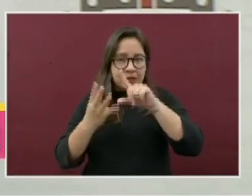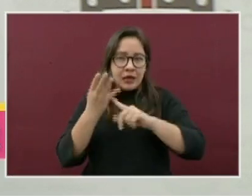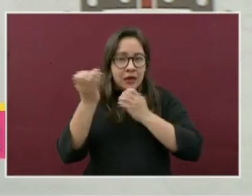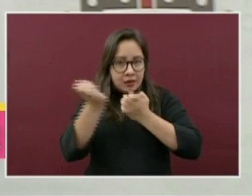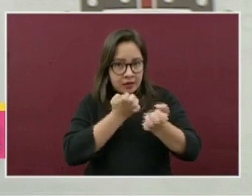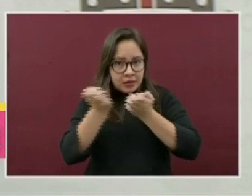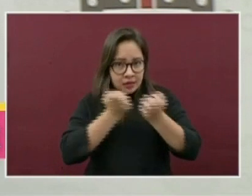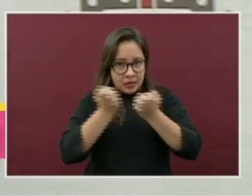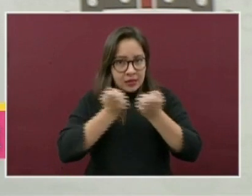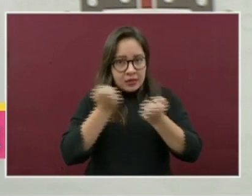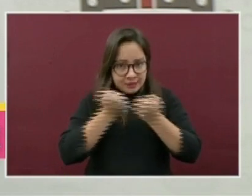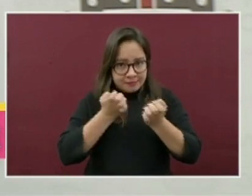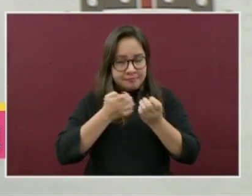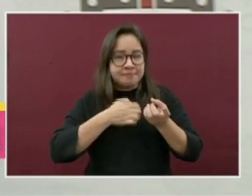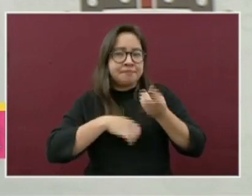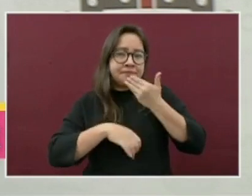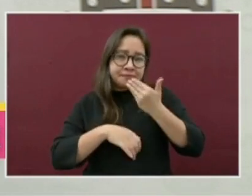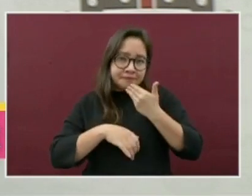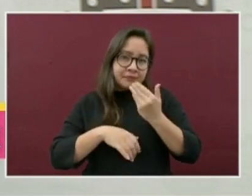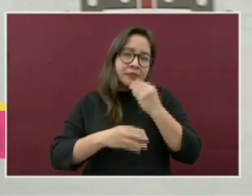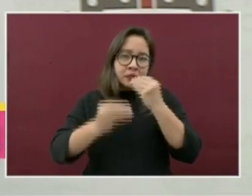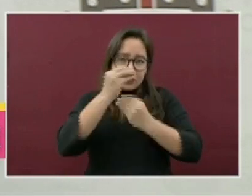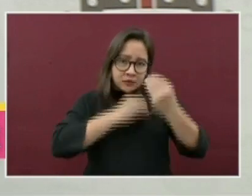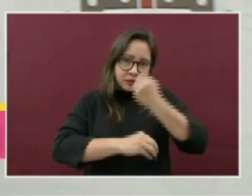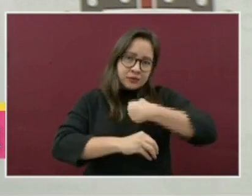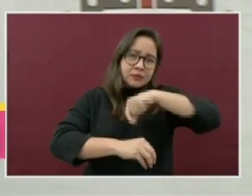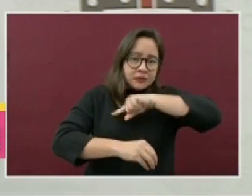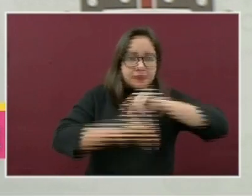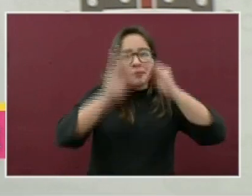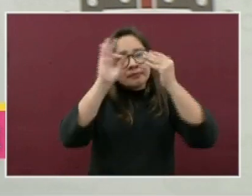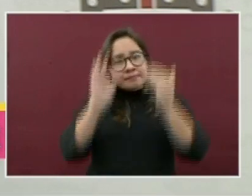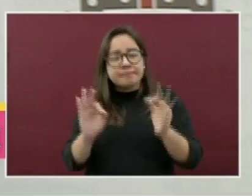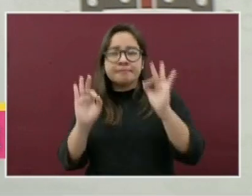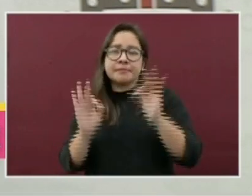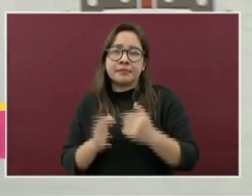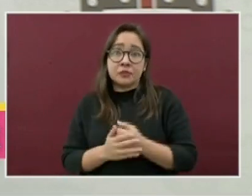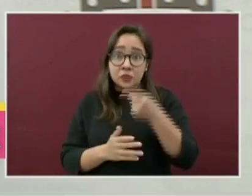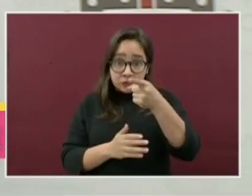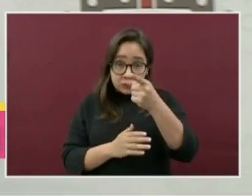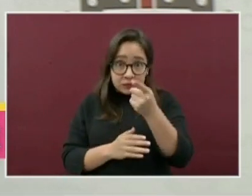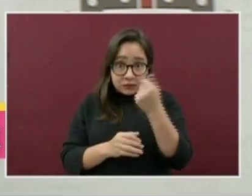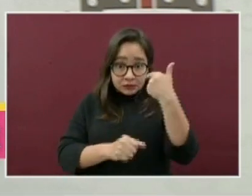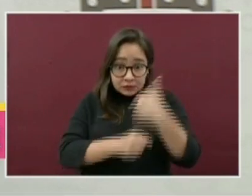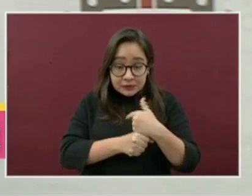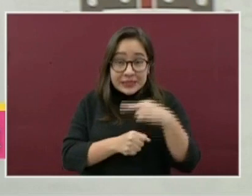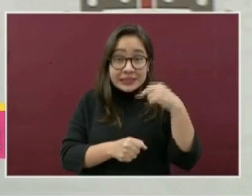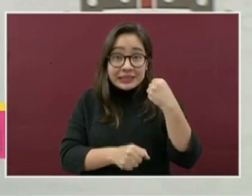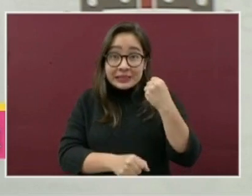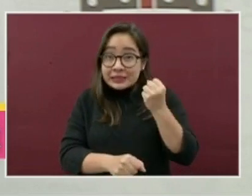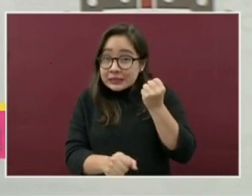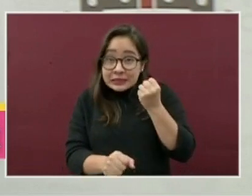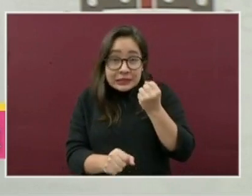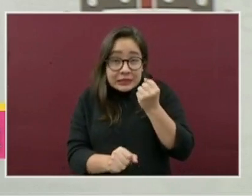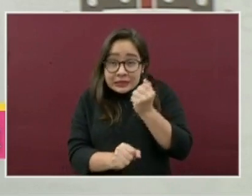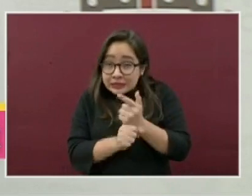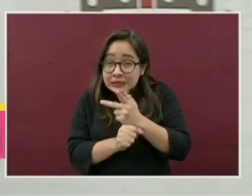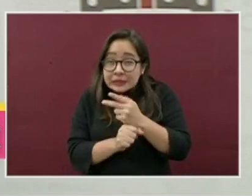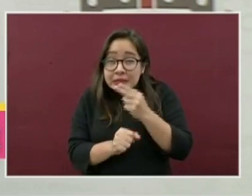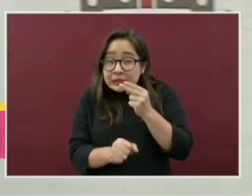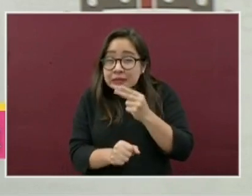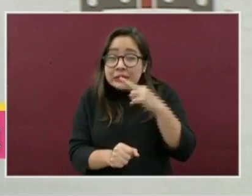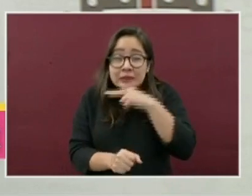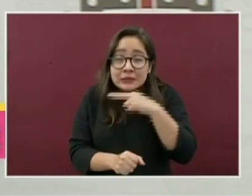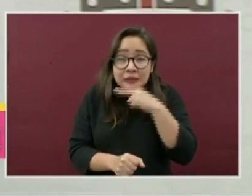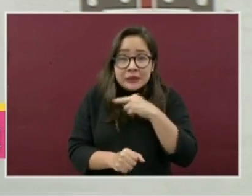dieta sana. Para detectar oportunamente este padecimiento, es importante acudir a su médico y realizarse